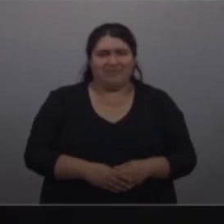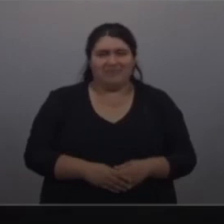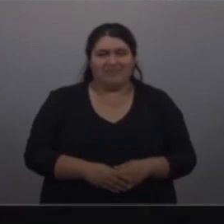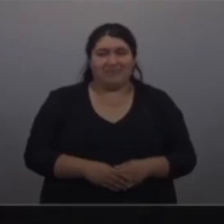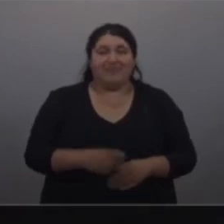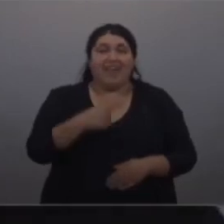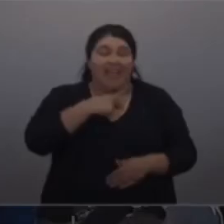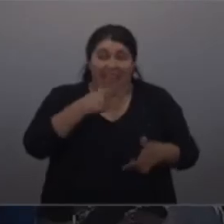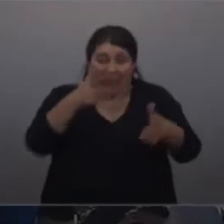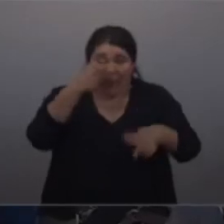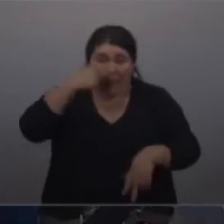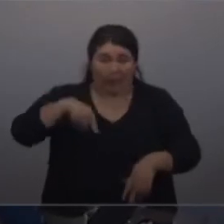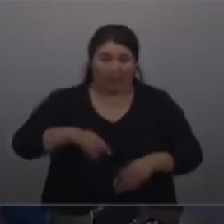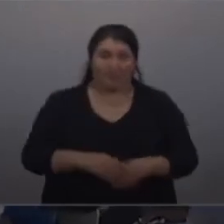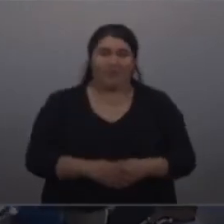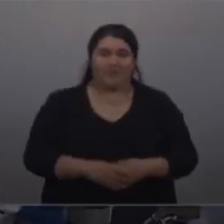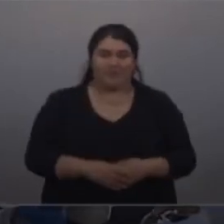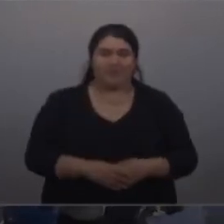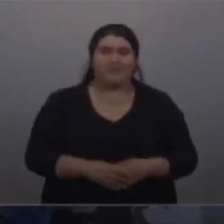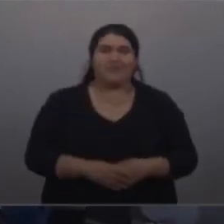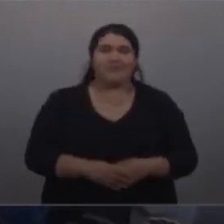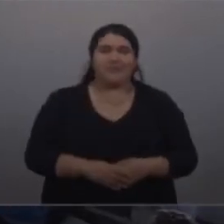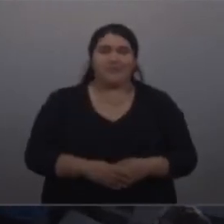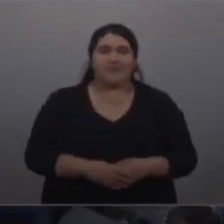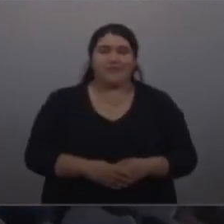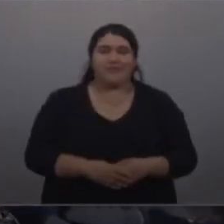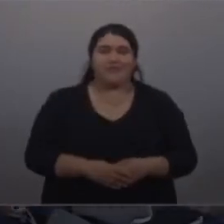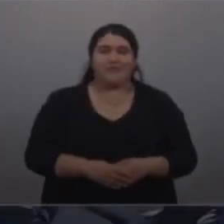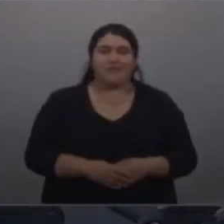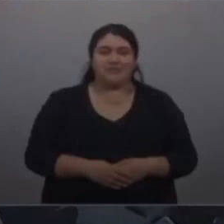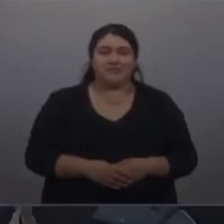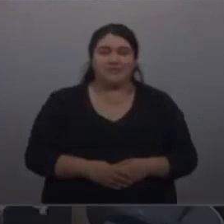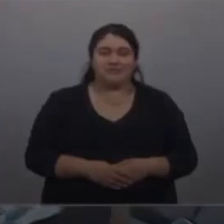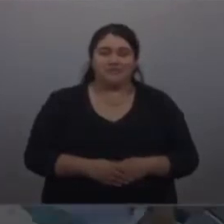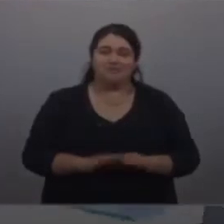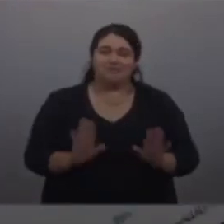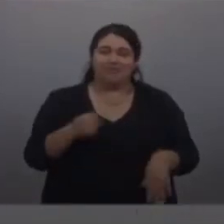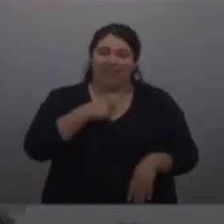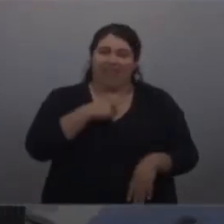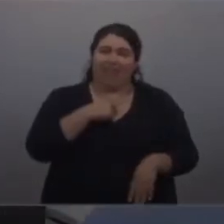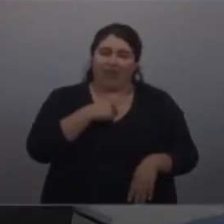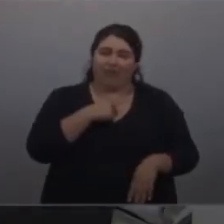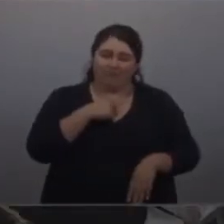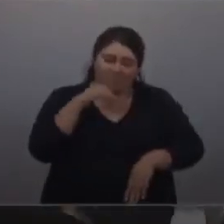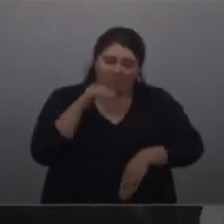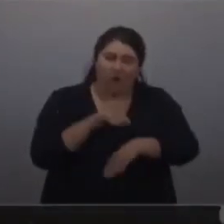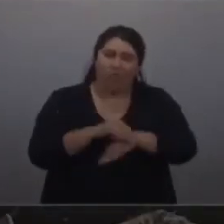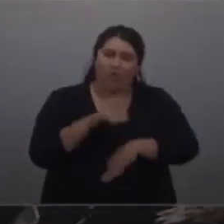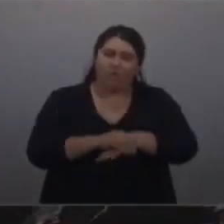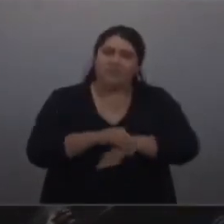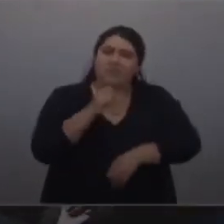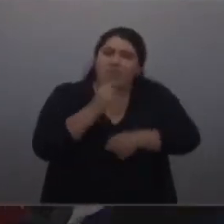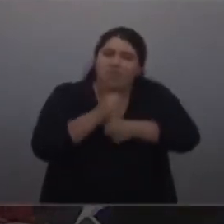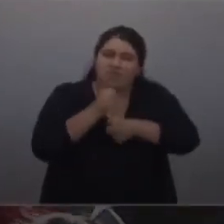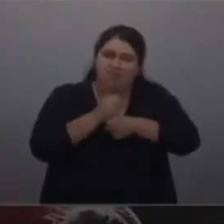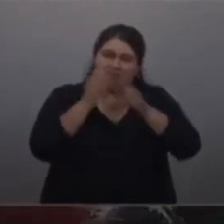Quiero por último asumir un compromiso de trabajo.